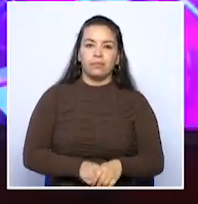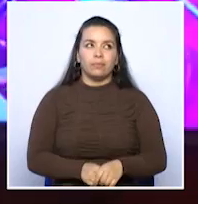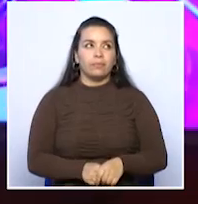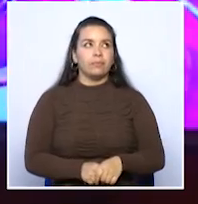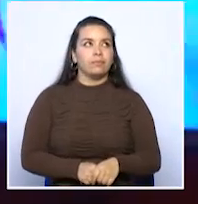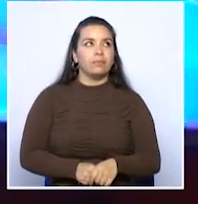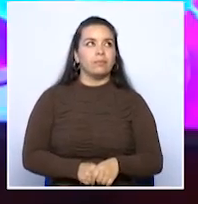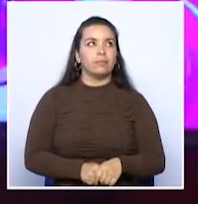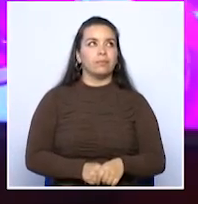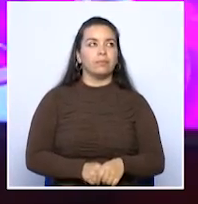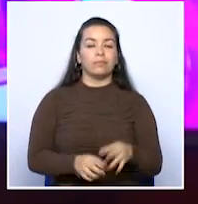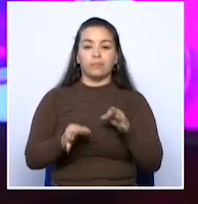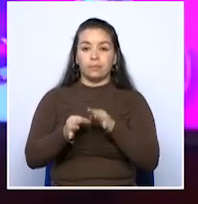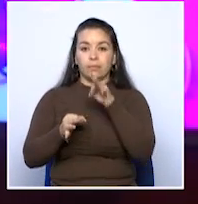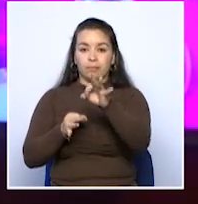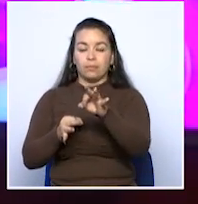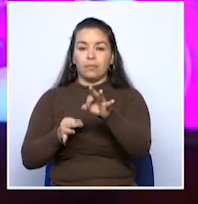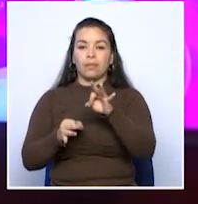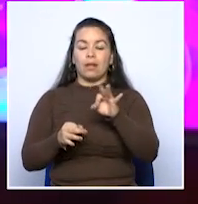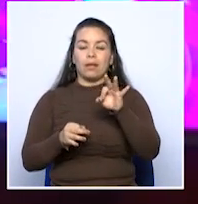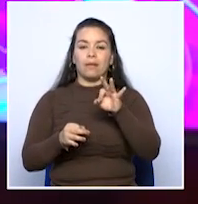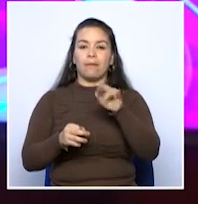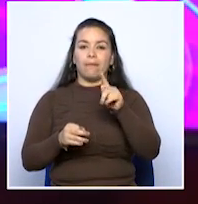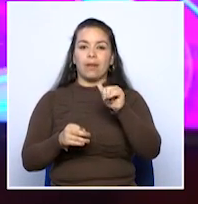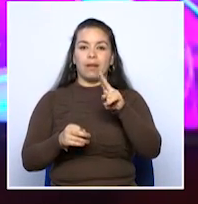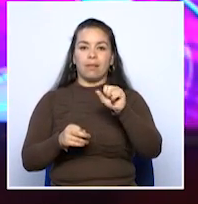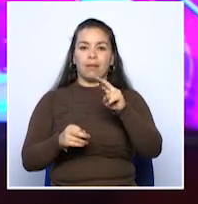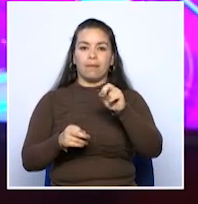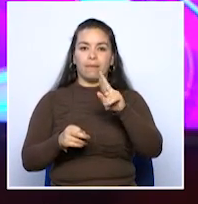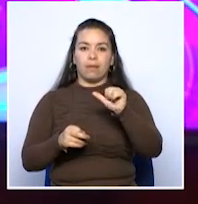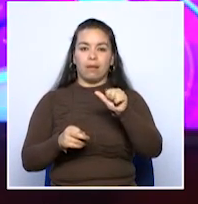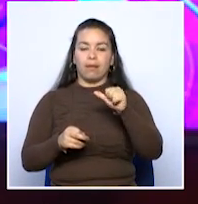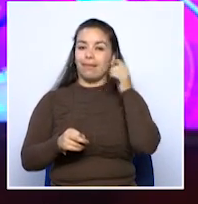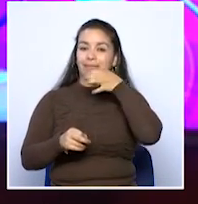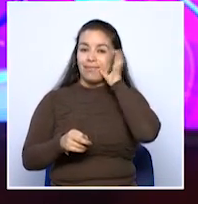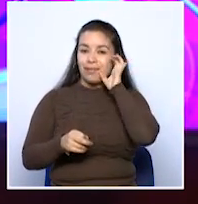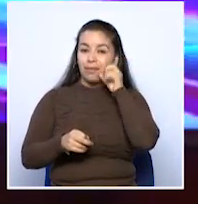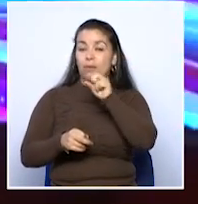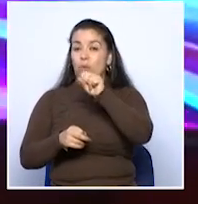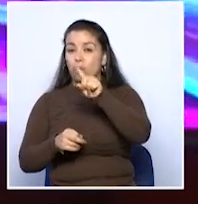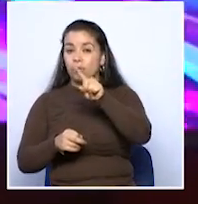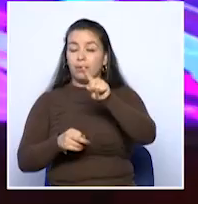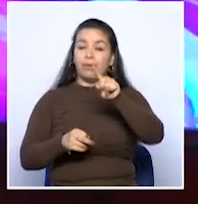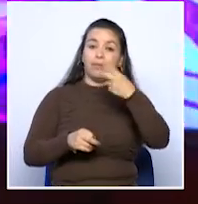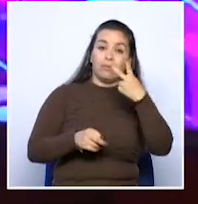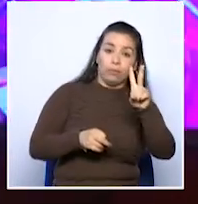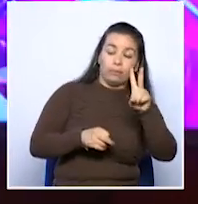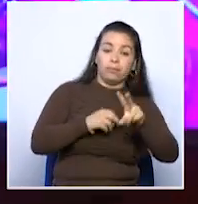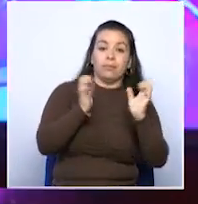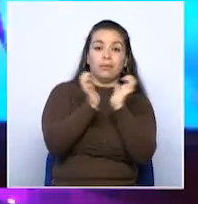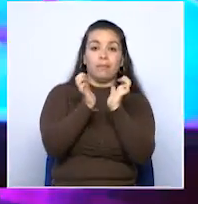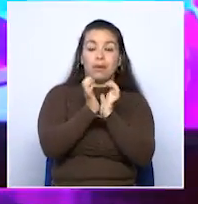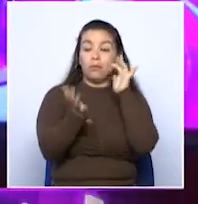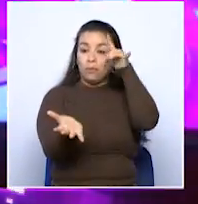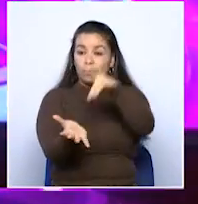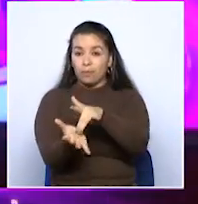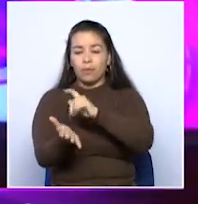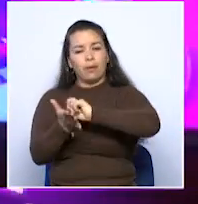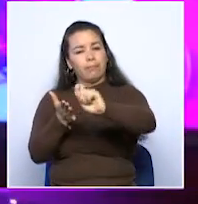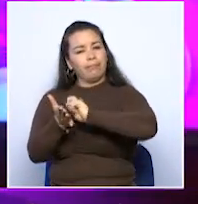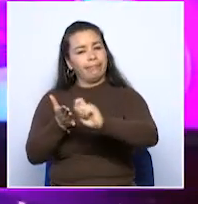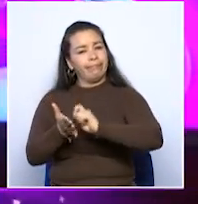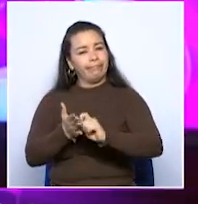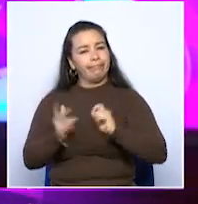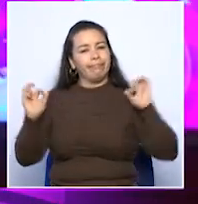Y en el municipio de Filadelfia, Caldas, se realizará los días 11 y 12 de mayo el vigésimo primer encuentro de escritores Danilo Cruz